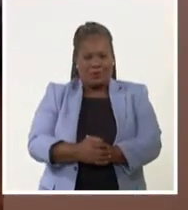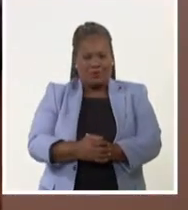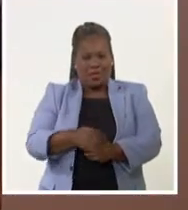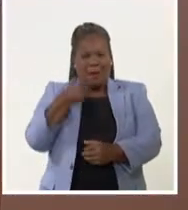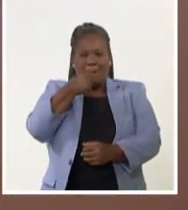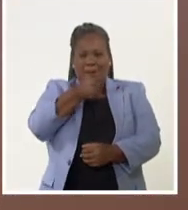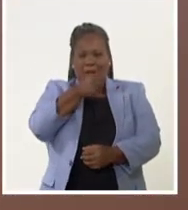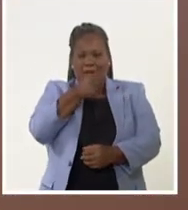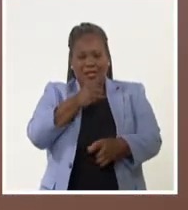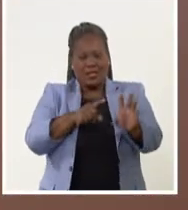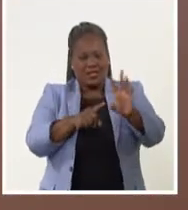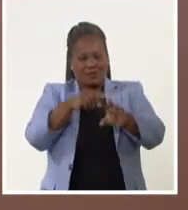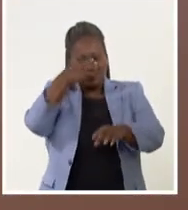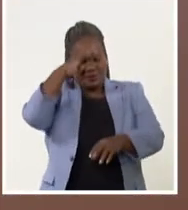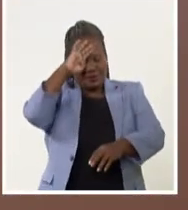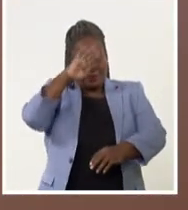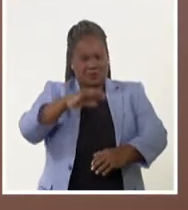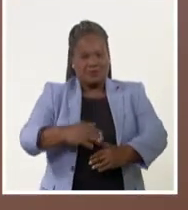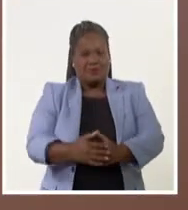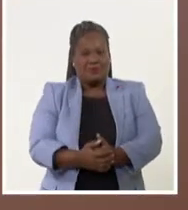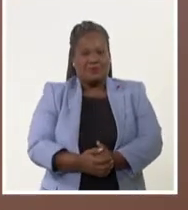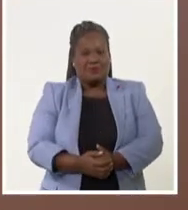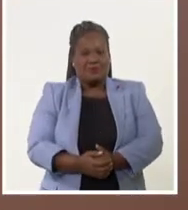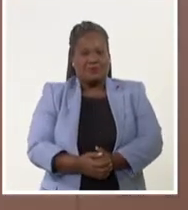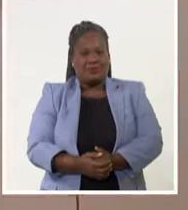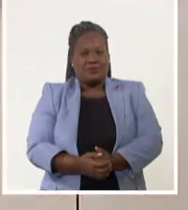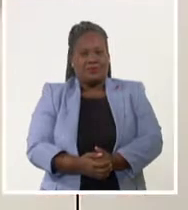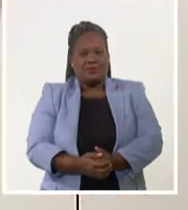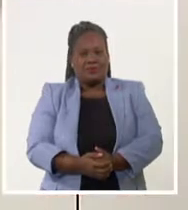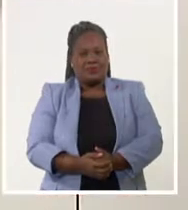Román, Sistema Informativo de la Televisión Cubana.